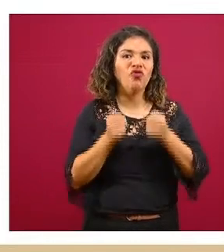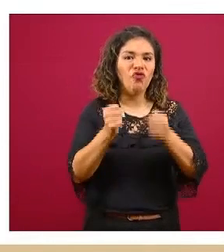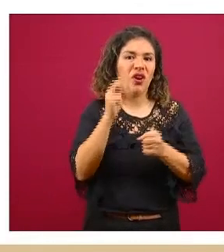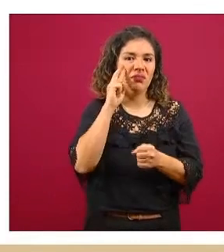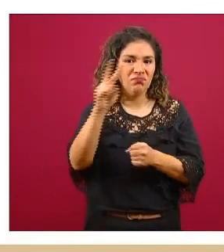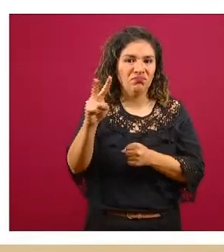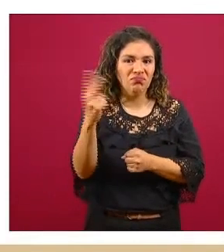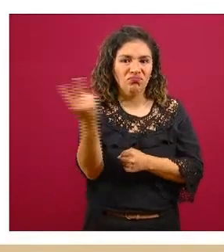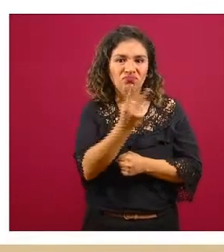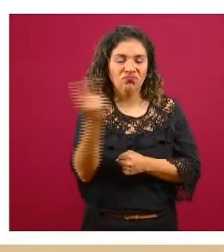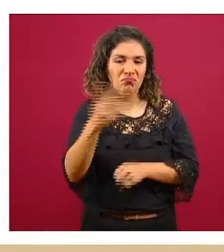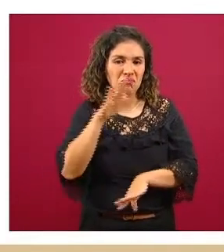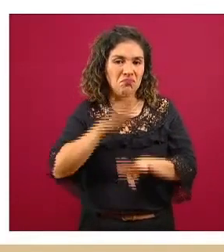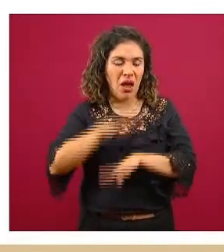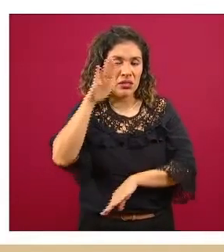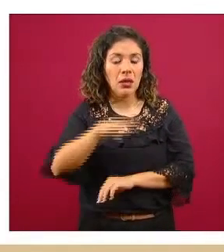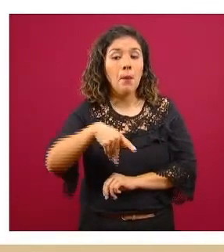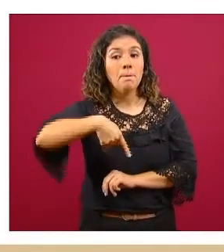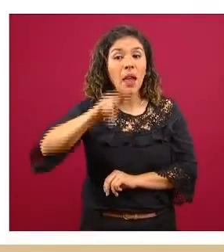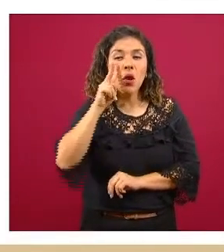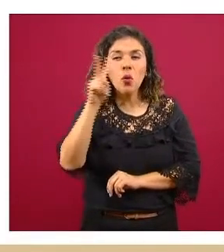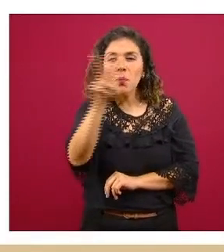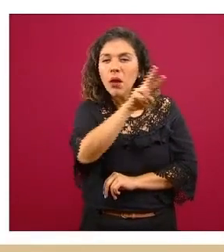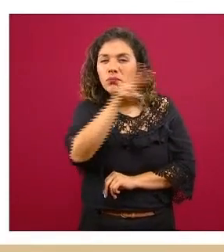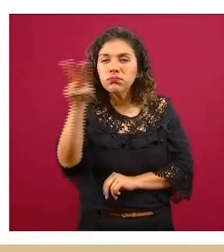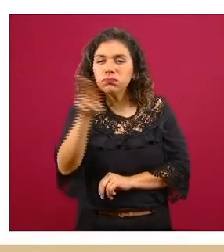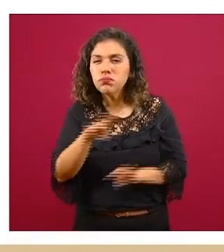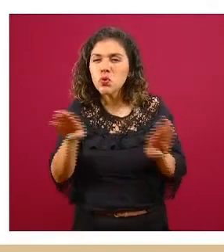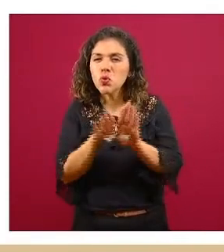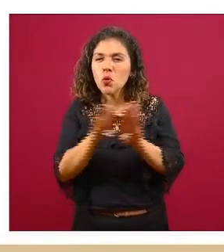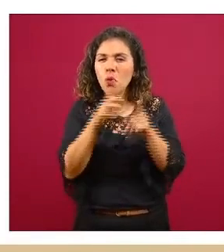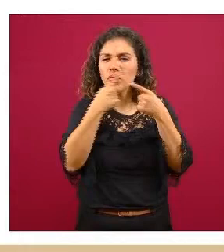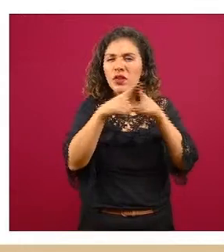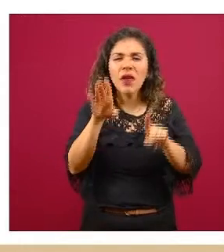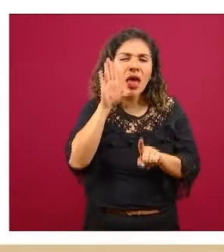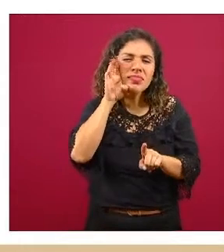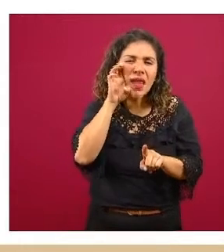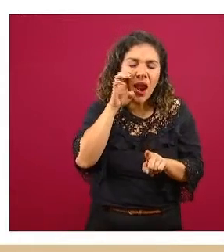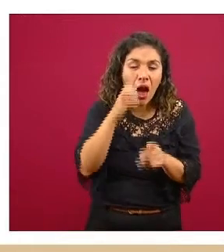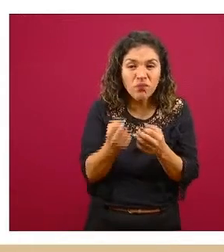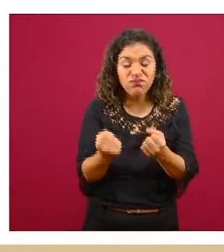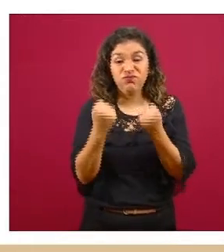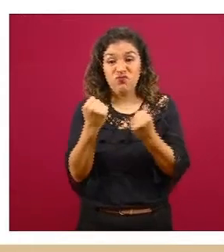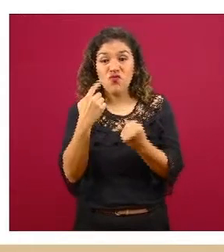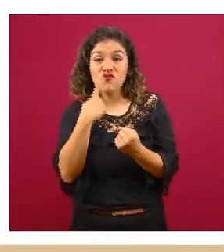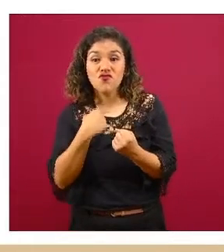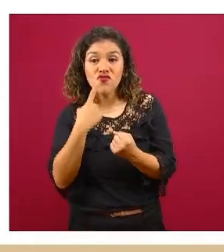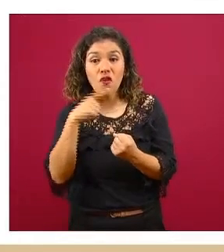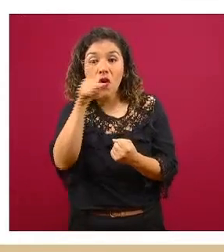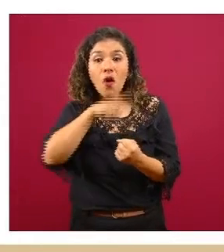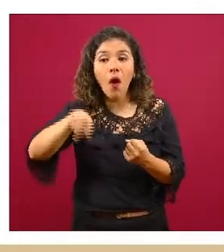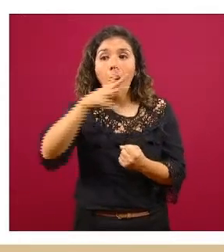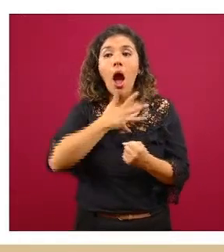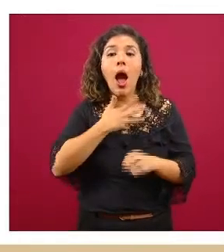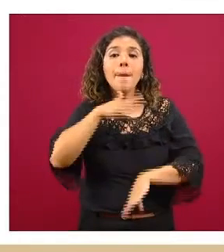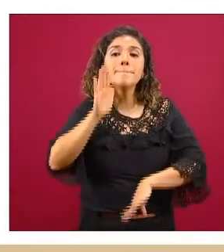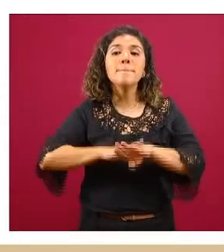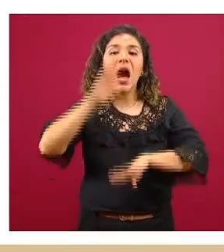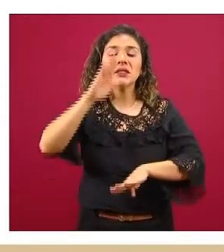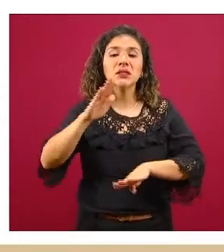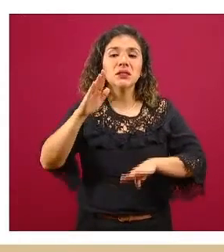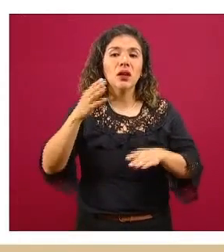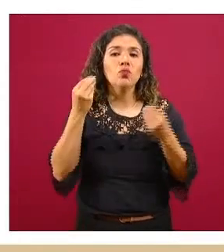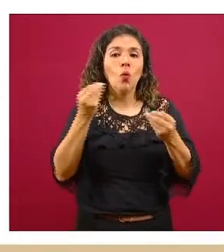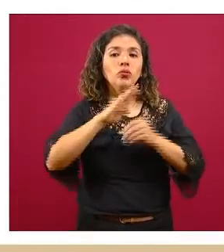lo hemos visto en todos los estados pero todo lo que se vea diferente al naranjito lo más rojo es donde se ha visto exceso importante